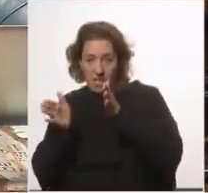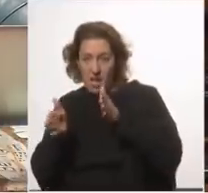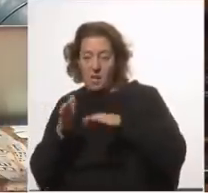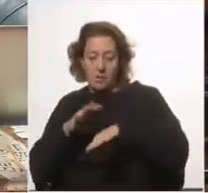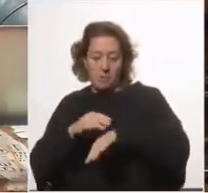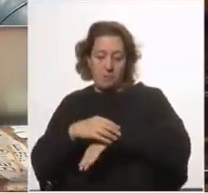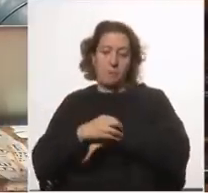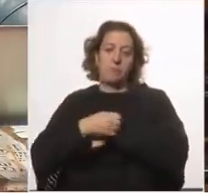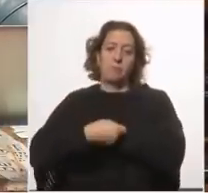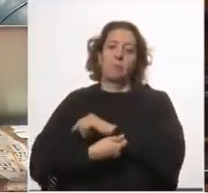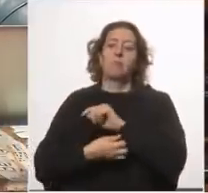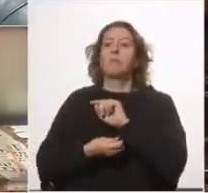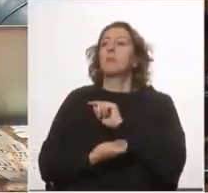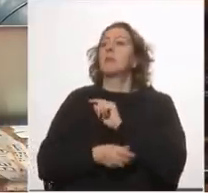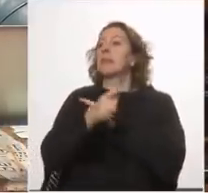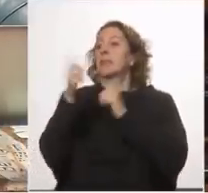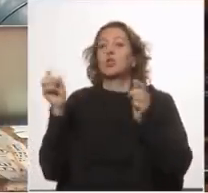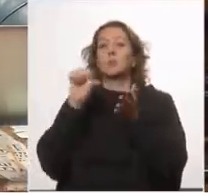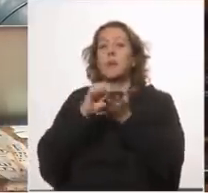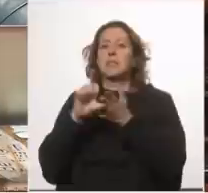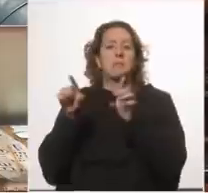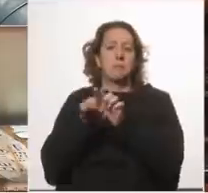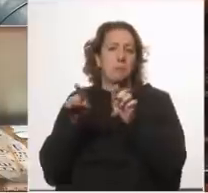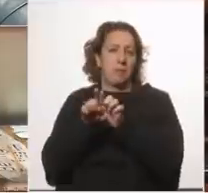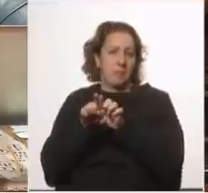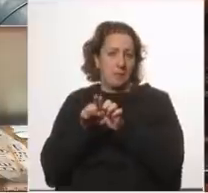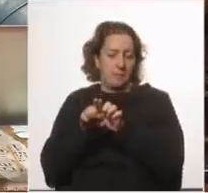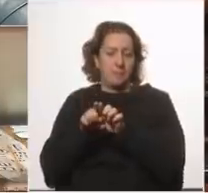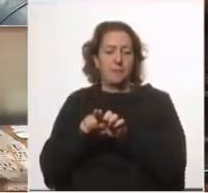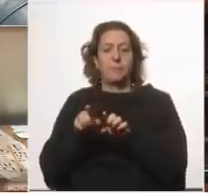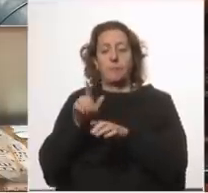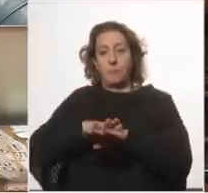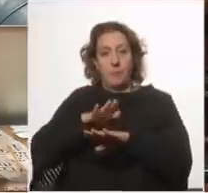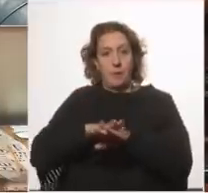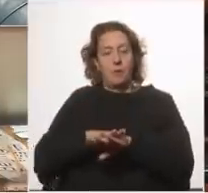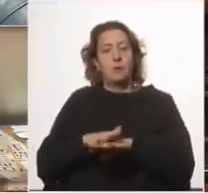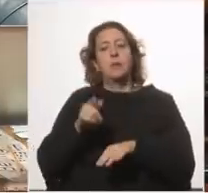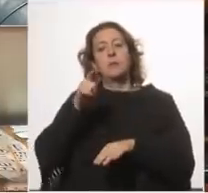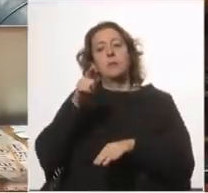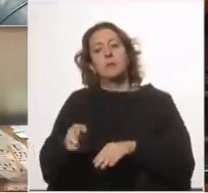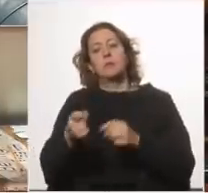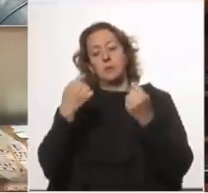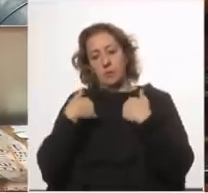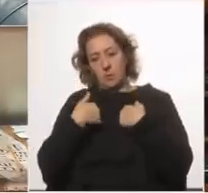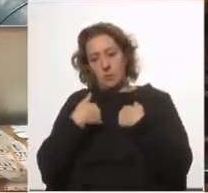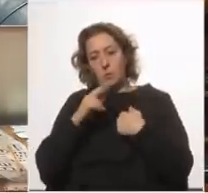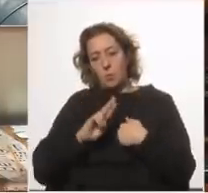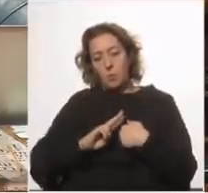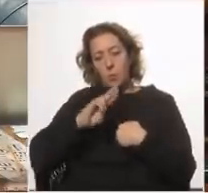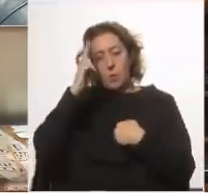con esos países en esas mismas olas y eso nos da que en Uruguay